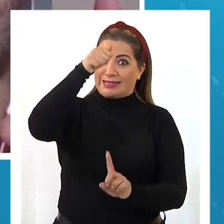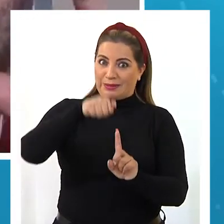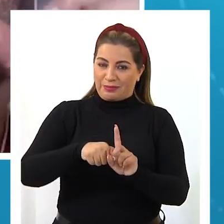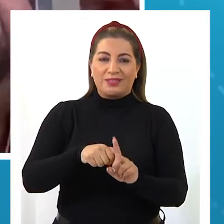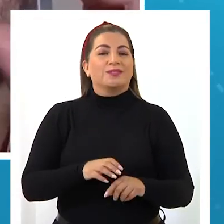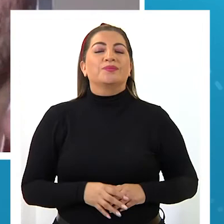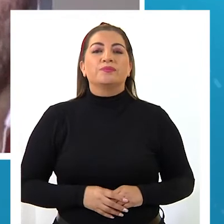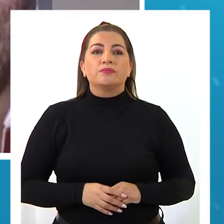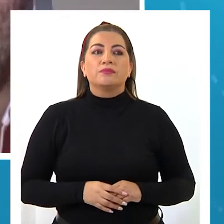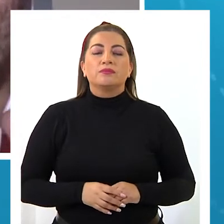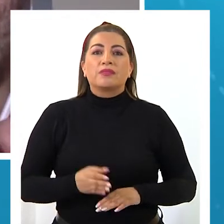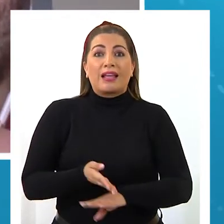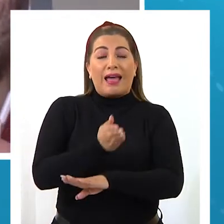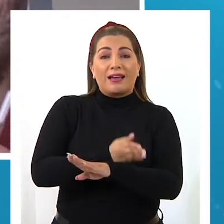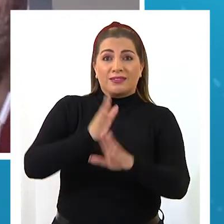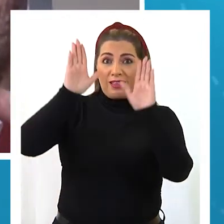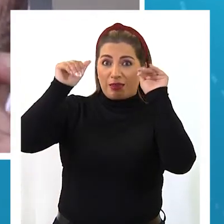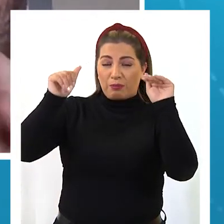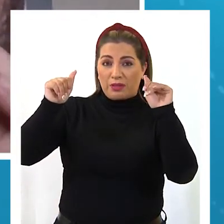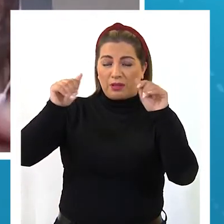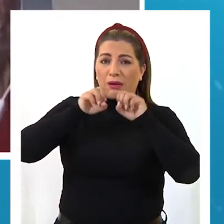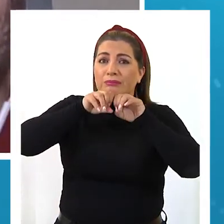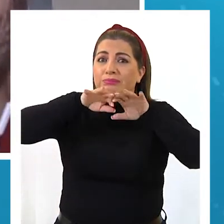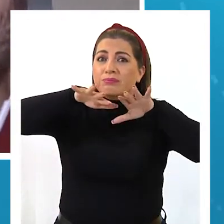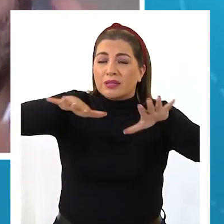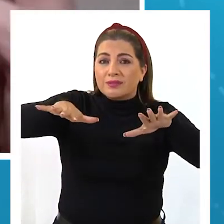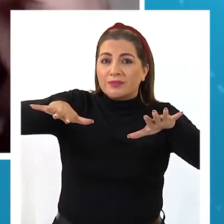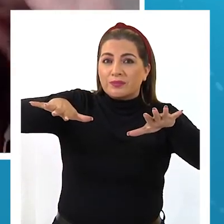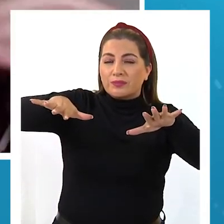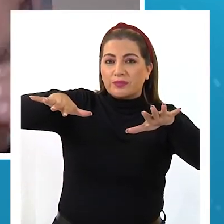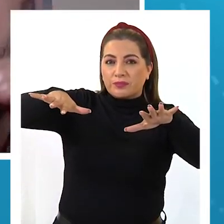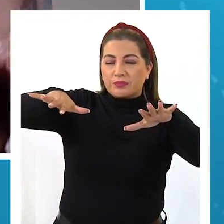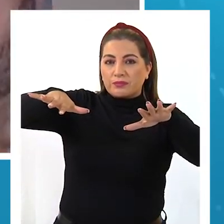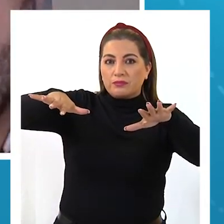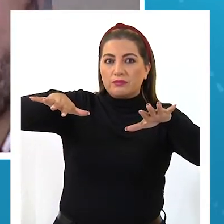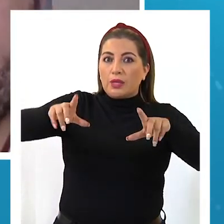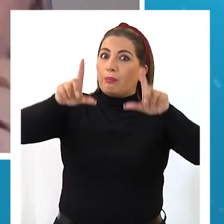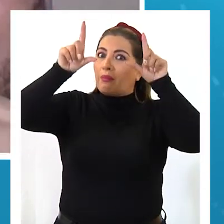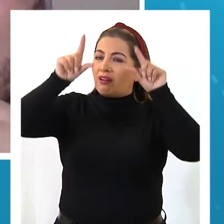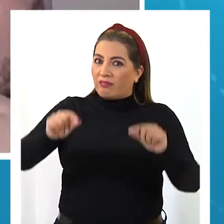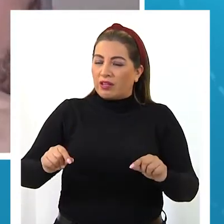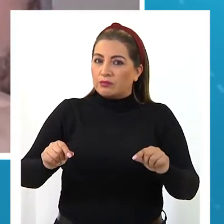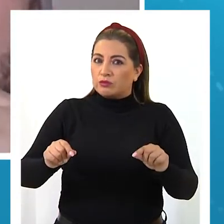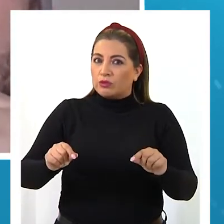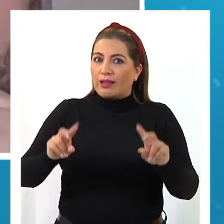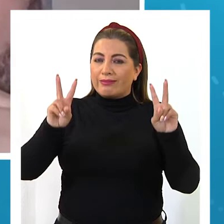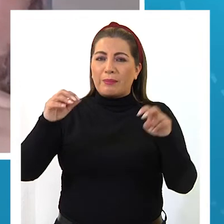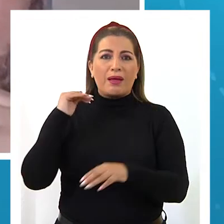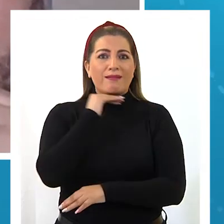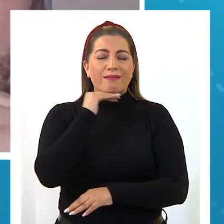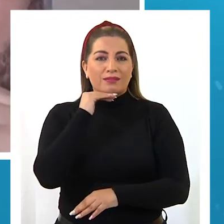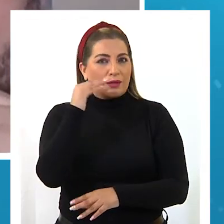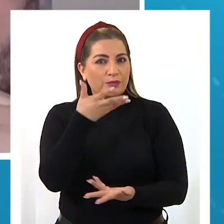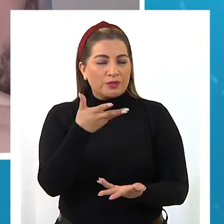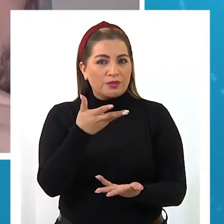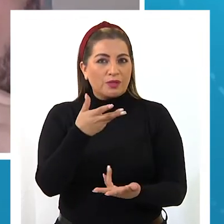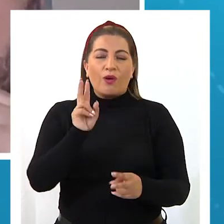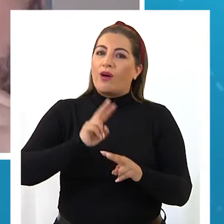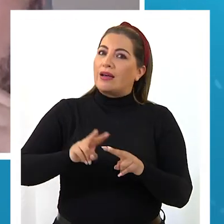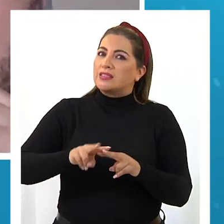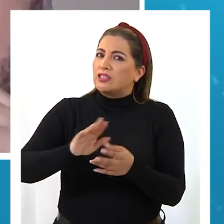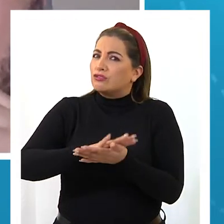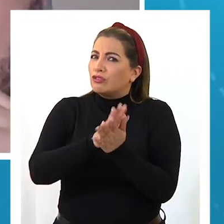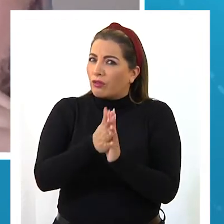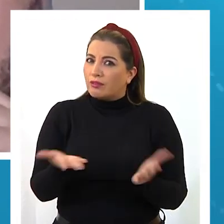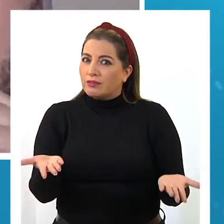Antes de despedirme, ¿la pandemia ha mermado un poco la rapidez con la que se ha podido ejecutar todo